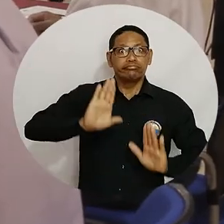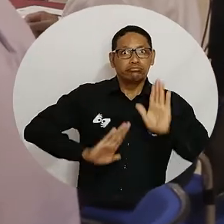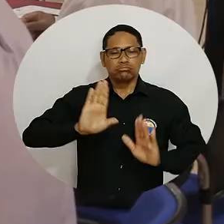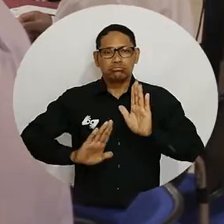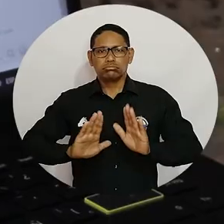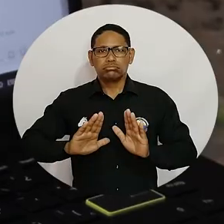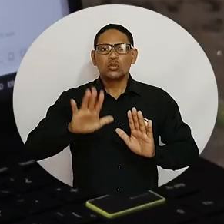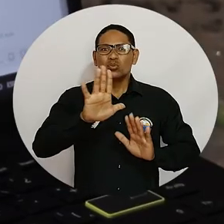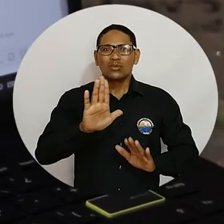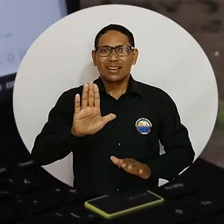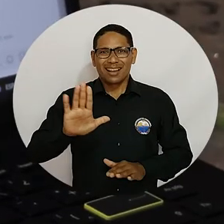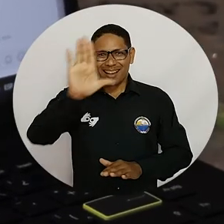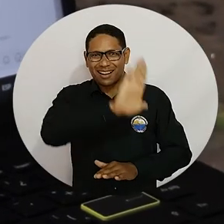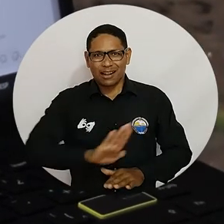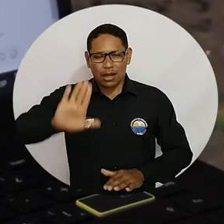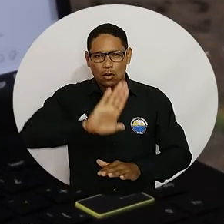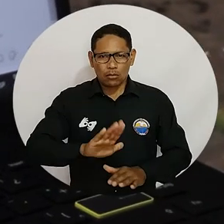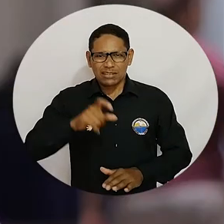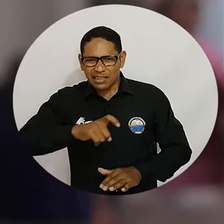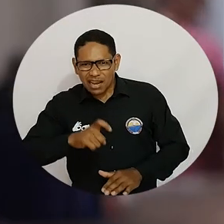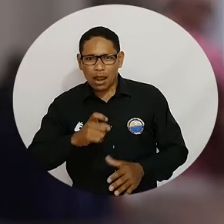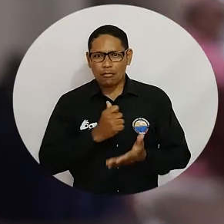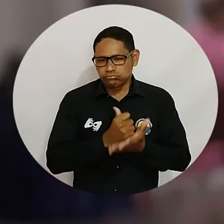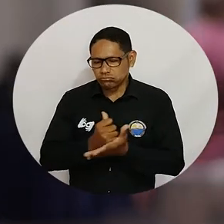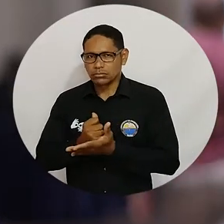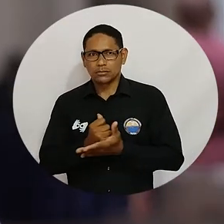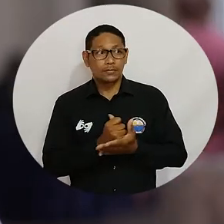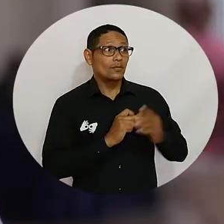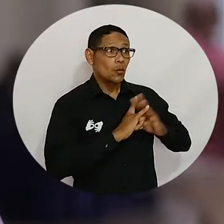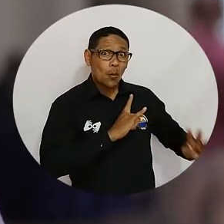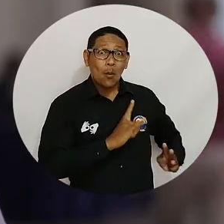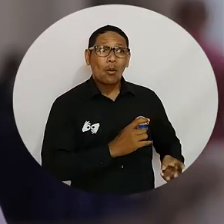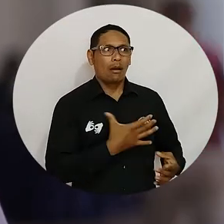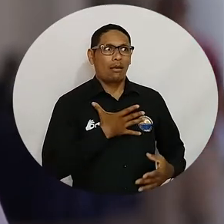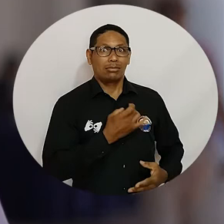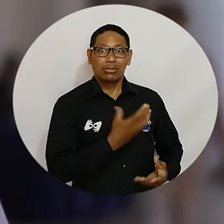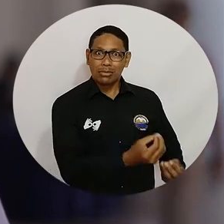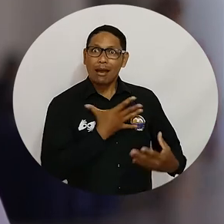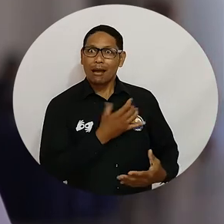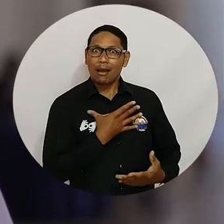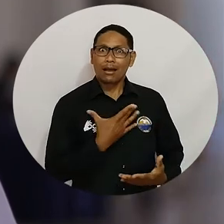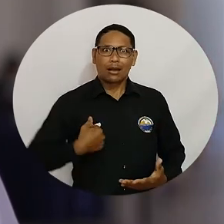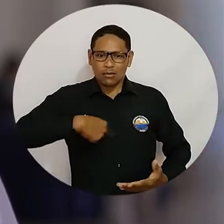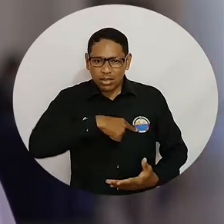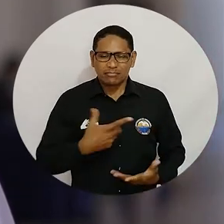respuesta a necesidades del departamento y la región. La Universidad del Magdalena nos está dando la oportunidad de